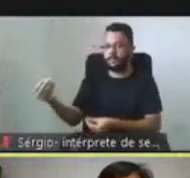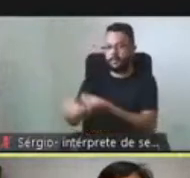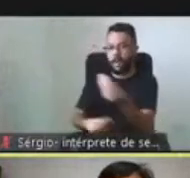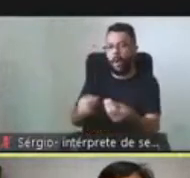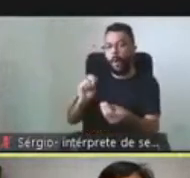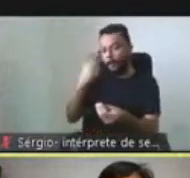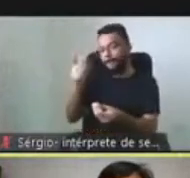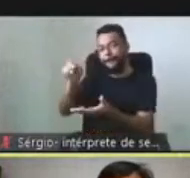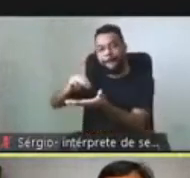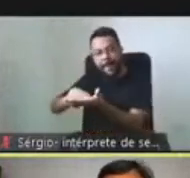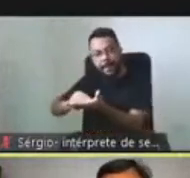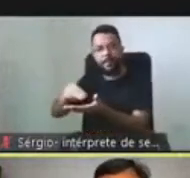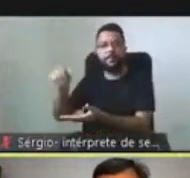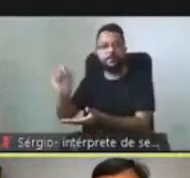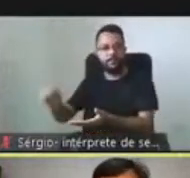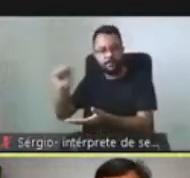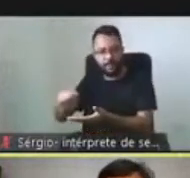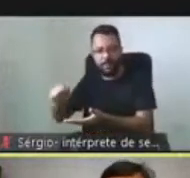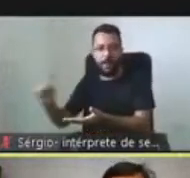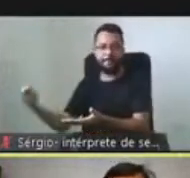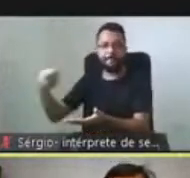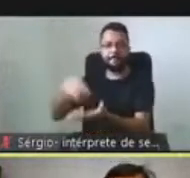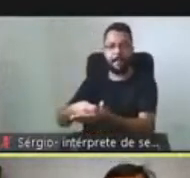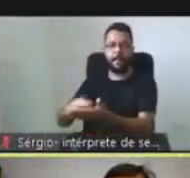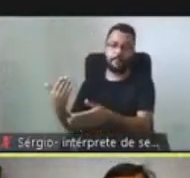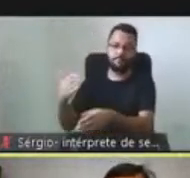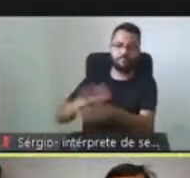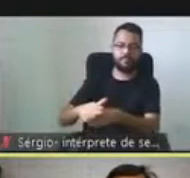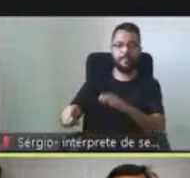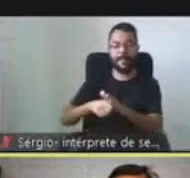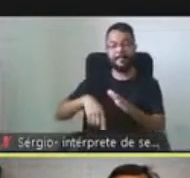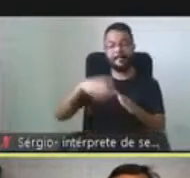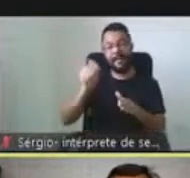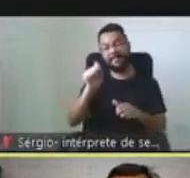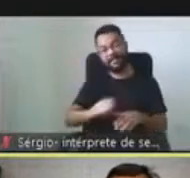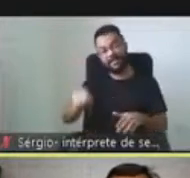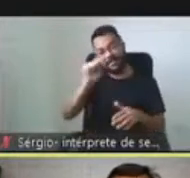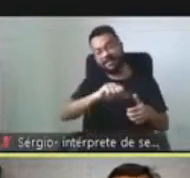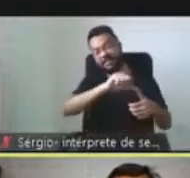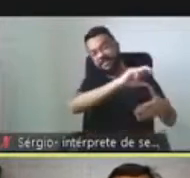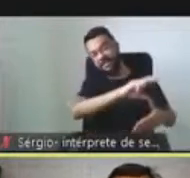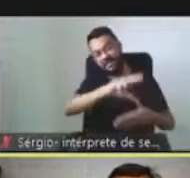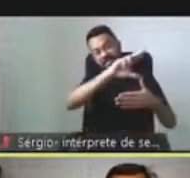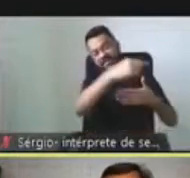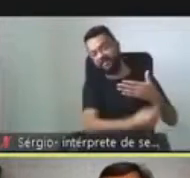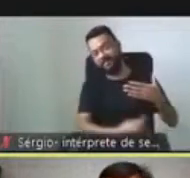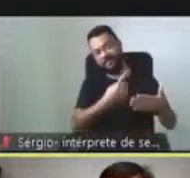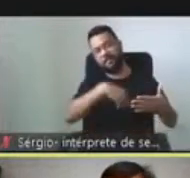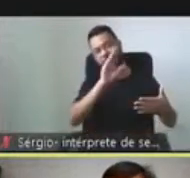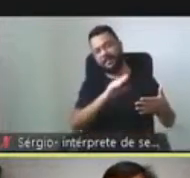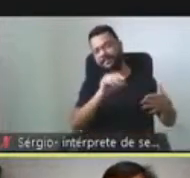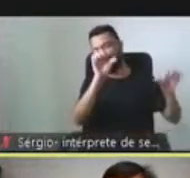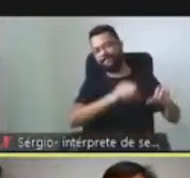es quizás como la parte más débil de las asociaciones en Latinoamérica. En cuanto a sus funciones, se dedican a la